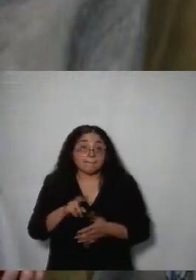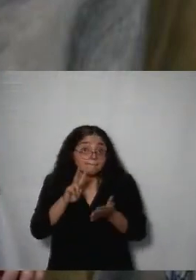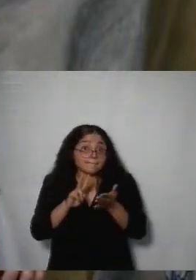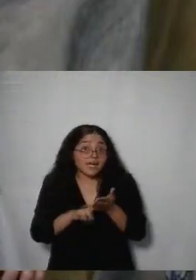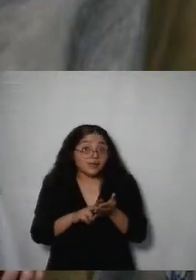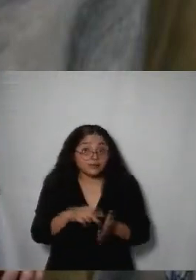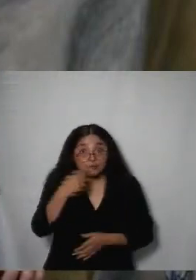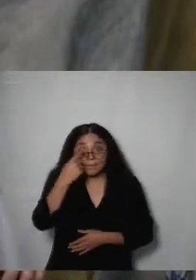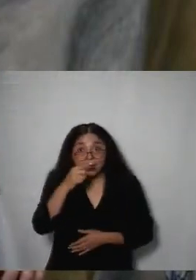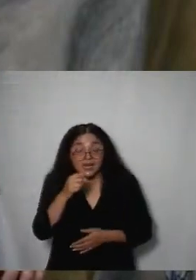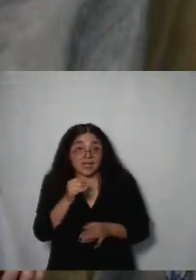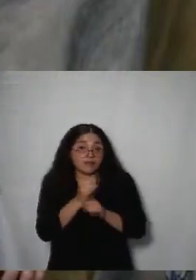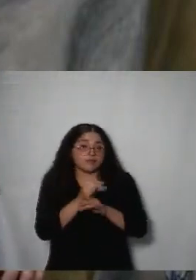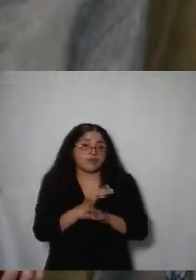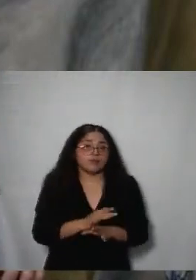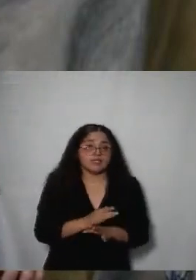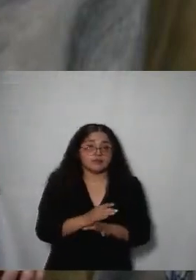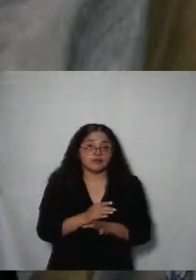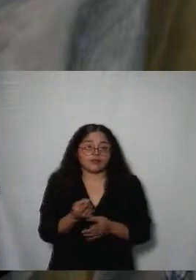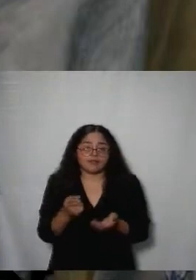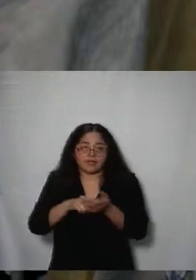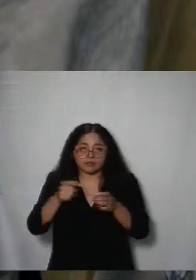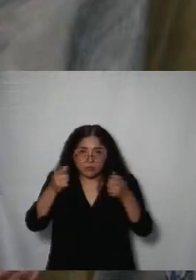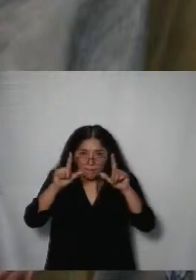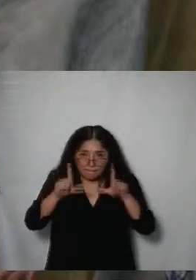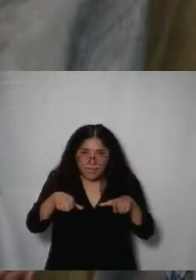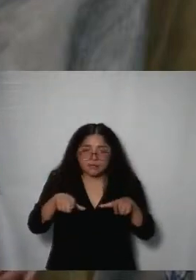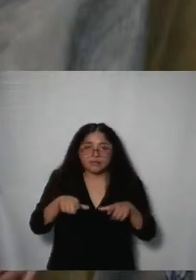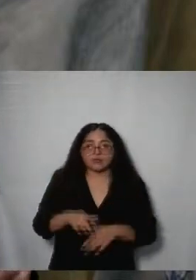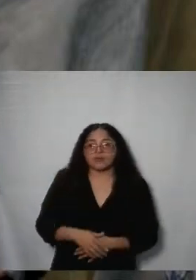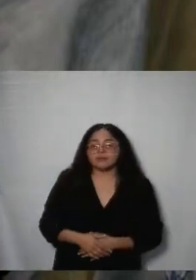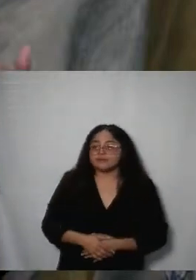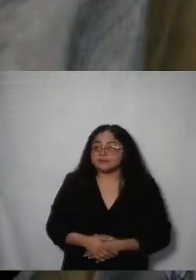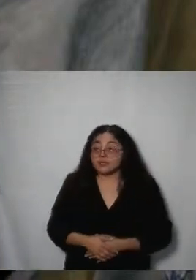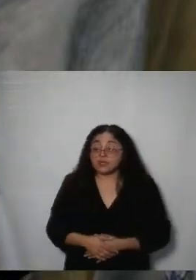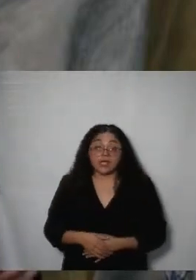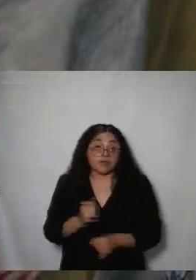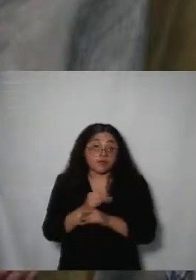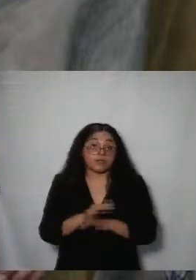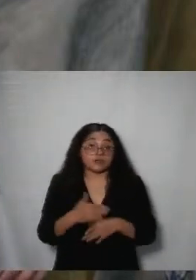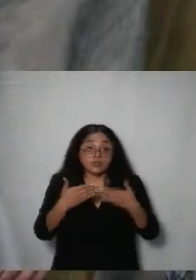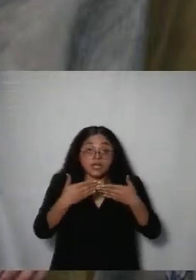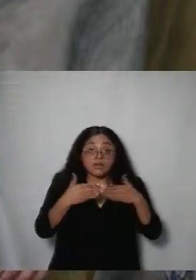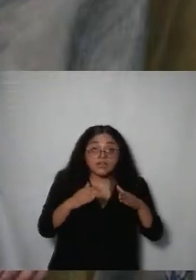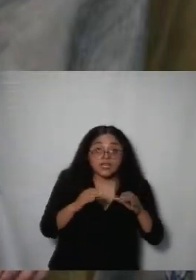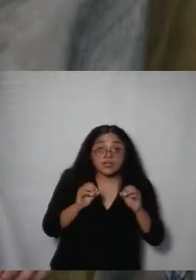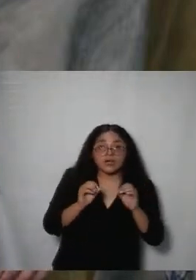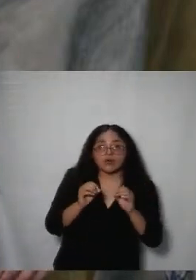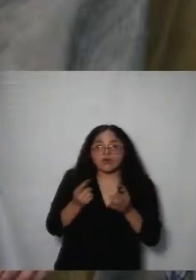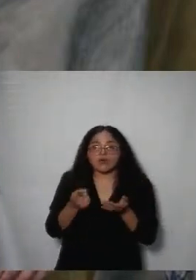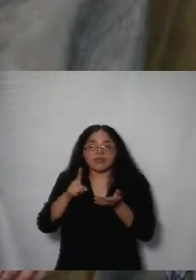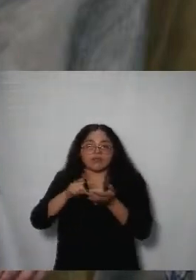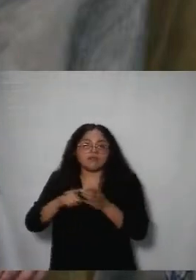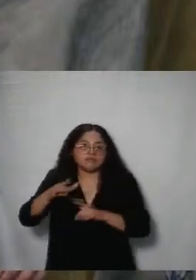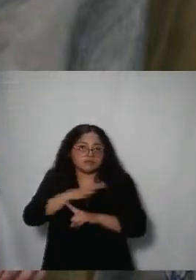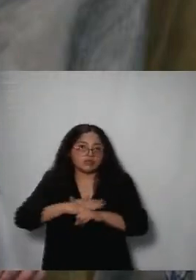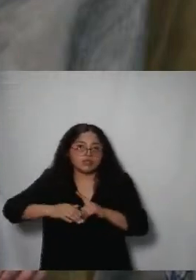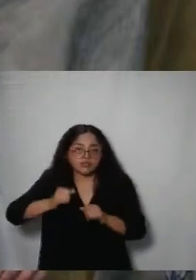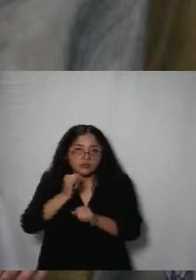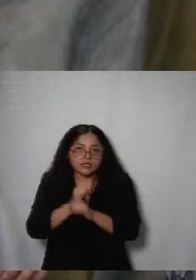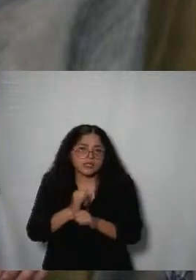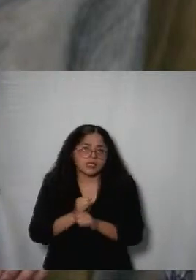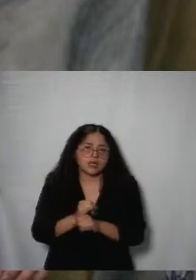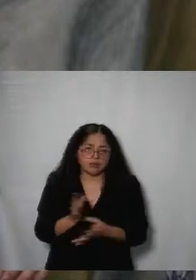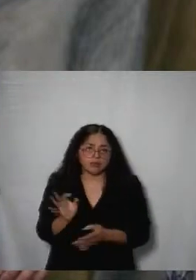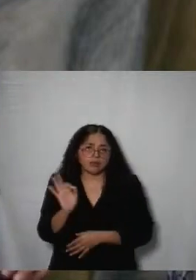que ofrece la información procesada o sistematizada por ejemplo datos abiertos los datos digitales de carácter público que son